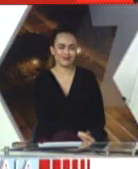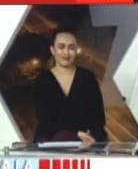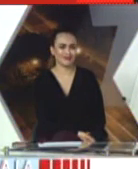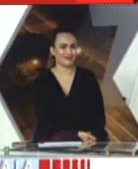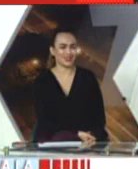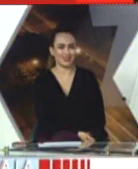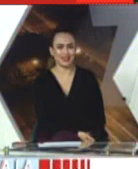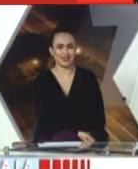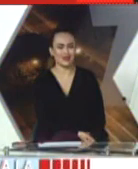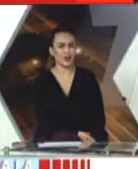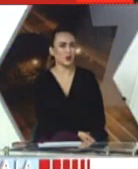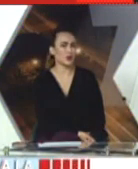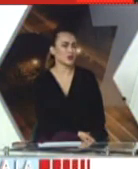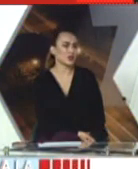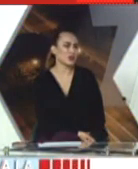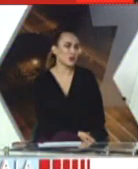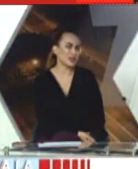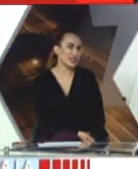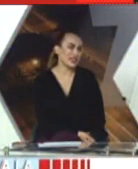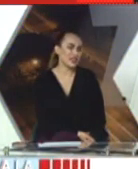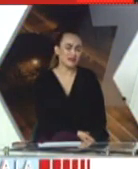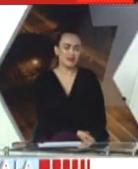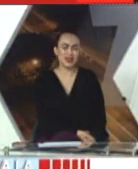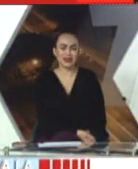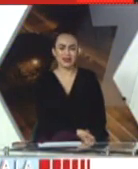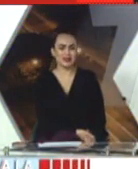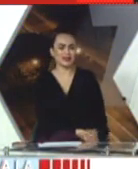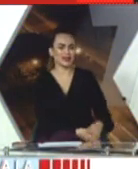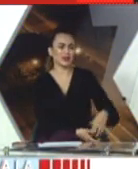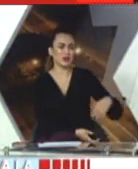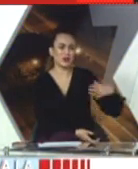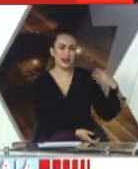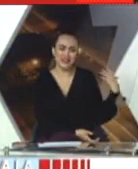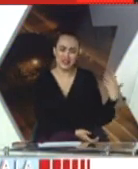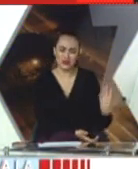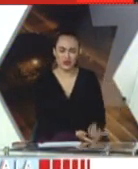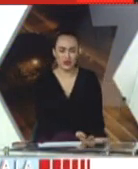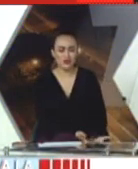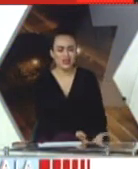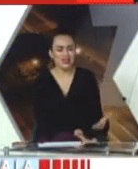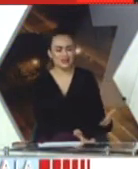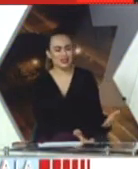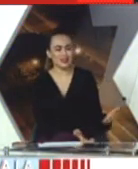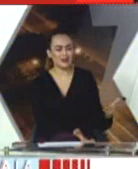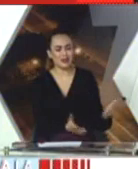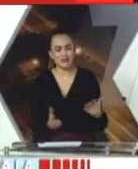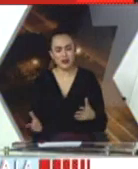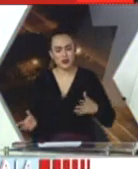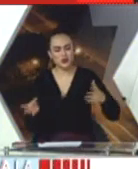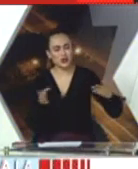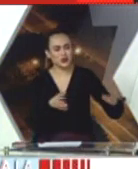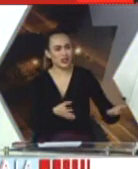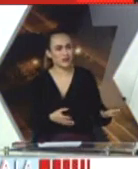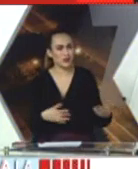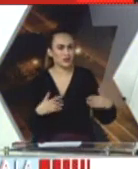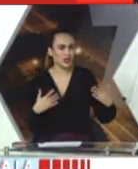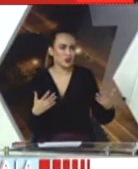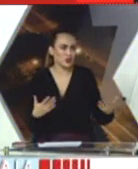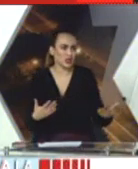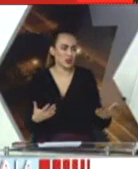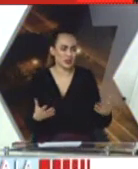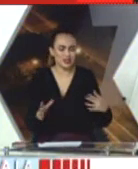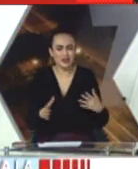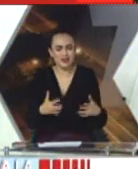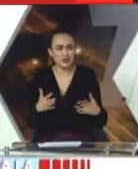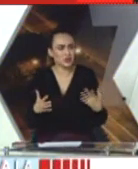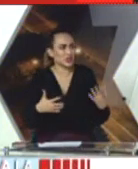cosa increíble, ¿no? Increíble. Y cómo los centros comerciales también se aglomeraban, Julio. Y mira, también vámonos a otro ejemplo, Estados